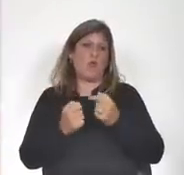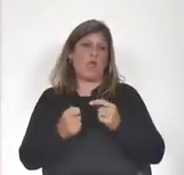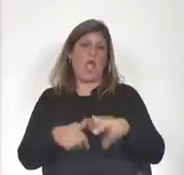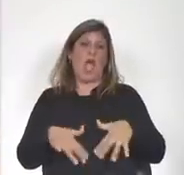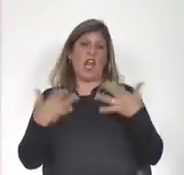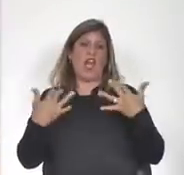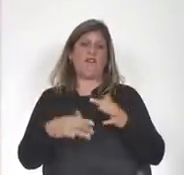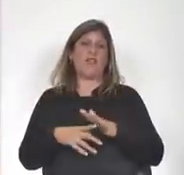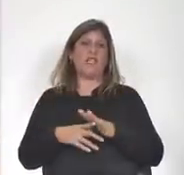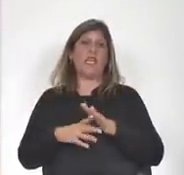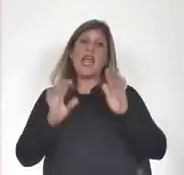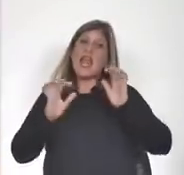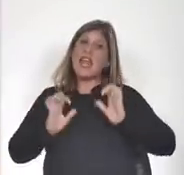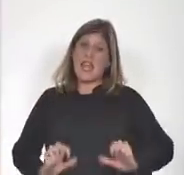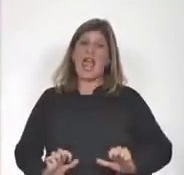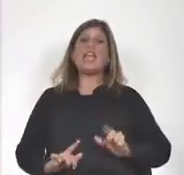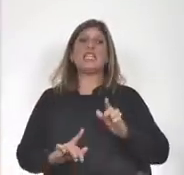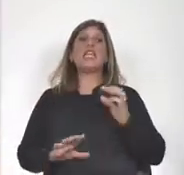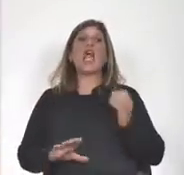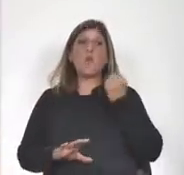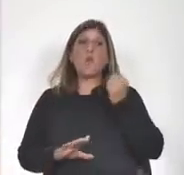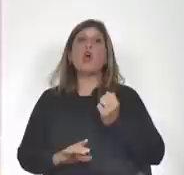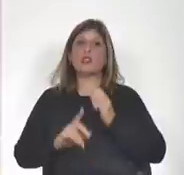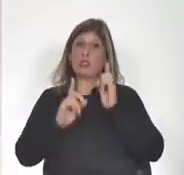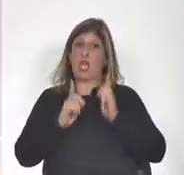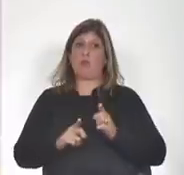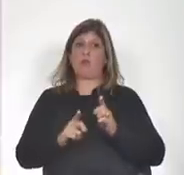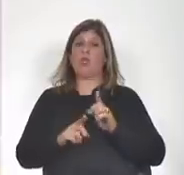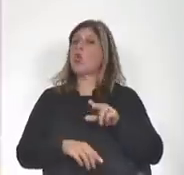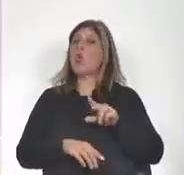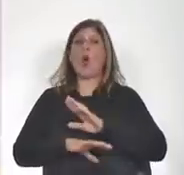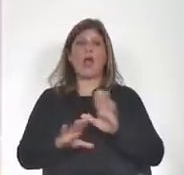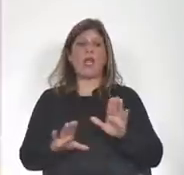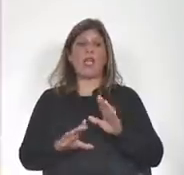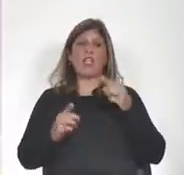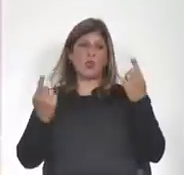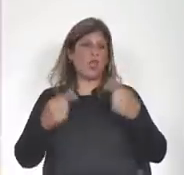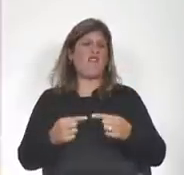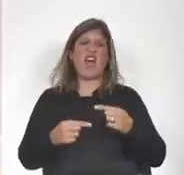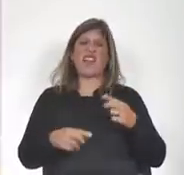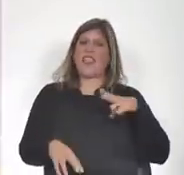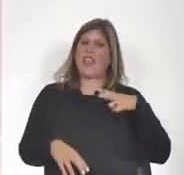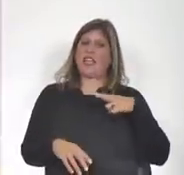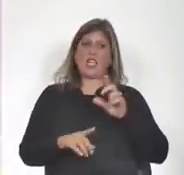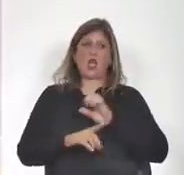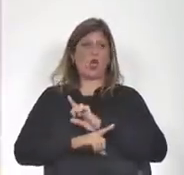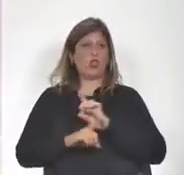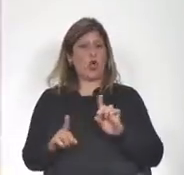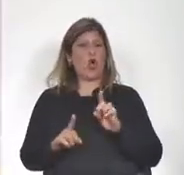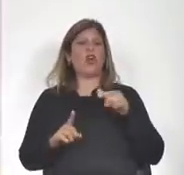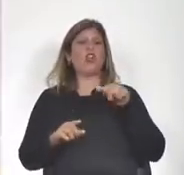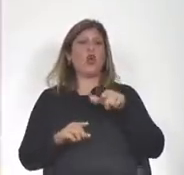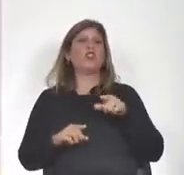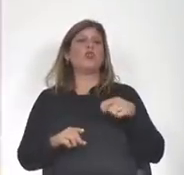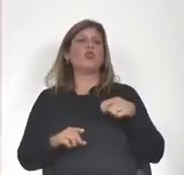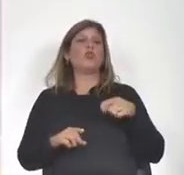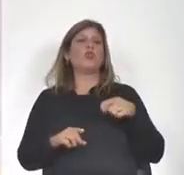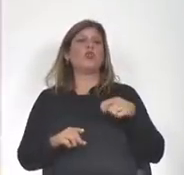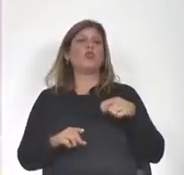La ética, señora Presidenta, importa igual. El debate ético no es un debate de ricos, no es un debate de sociedades prósperas.